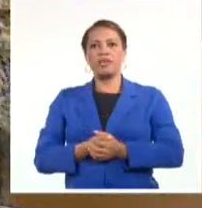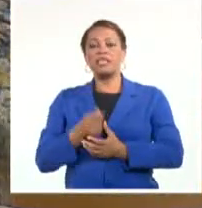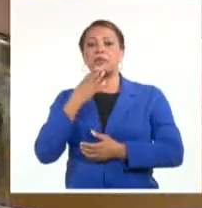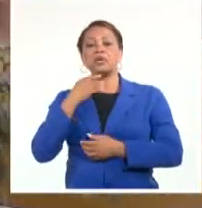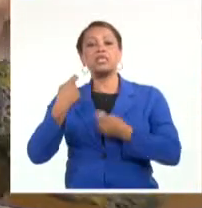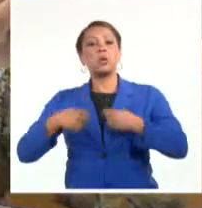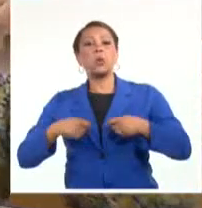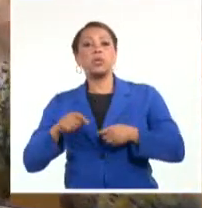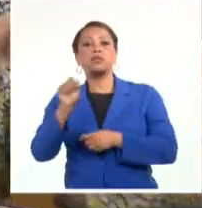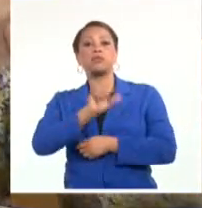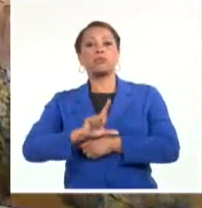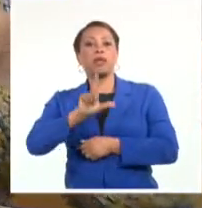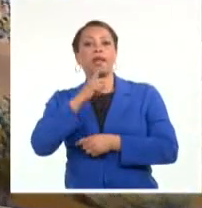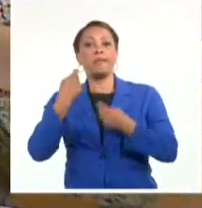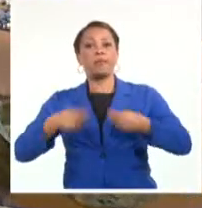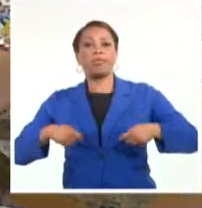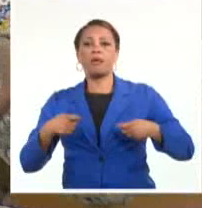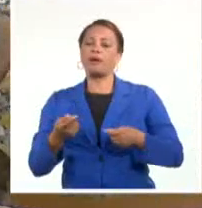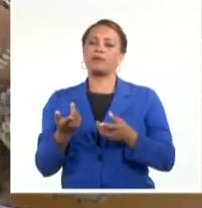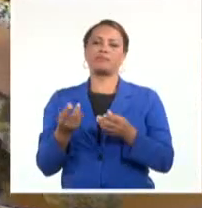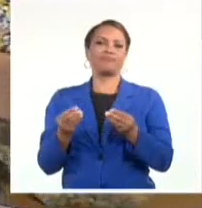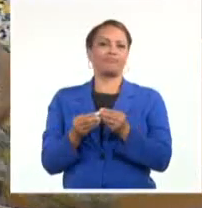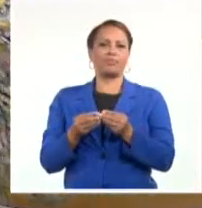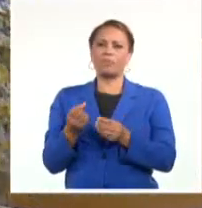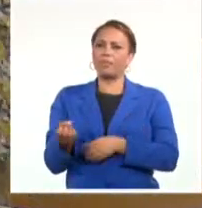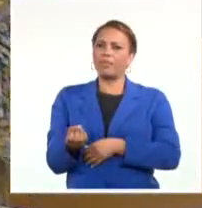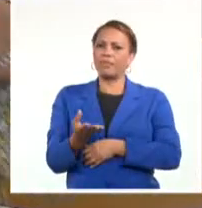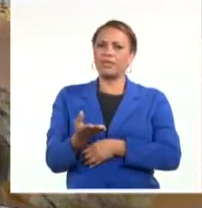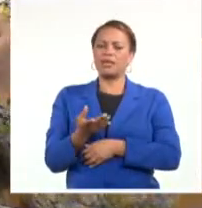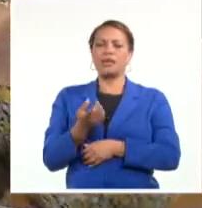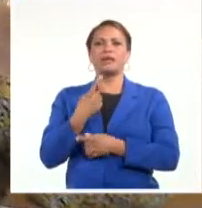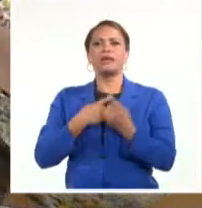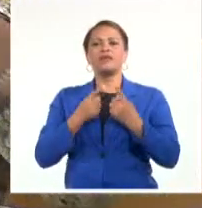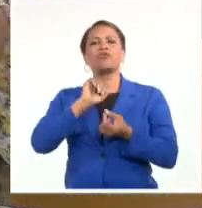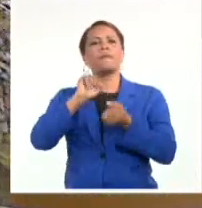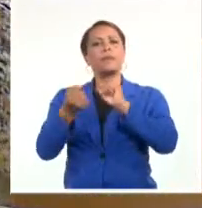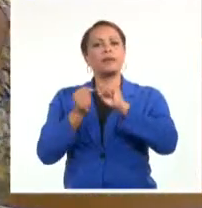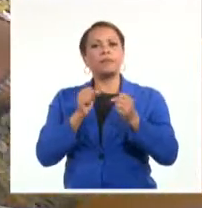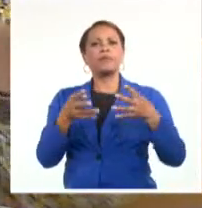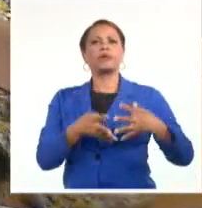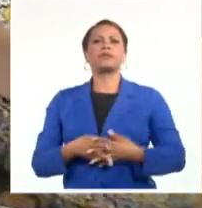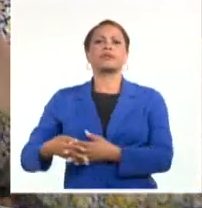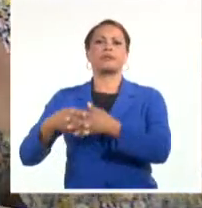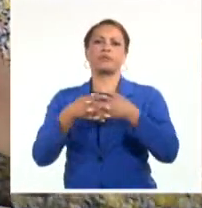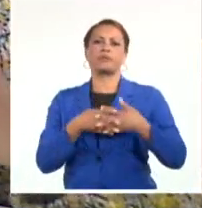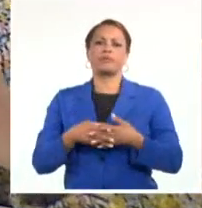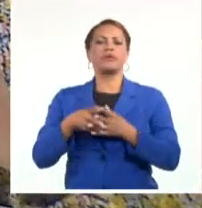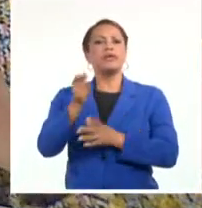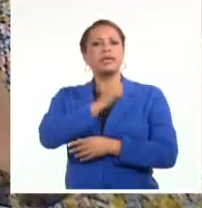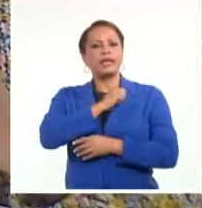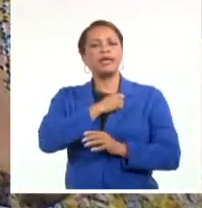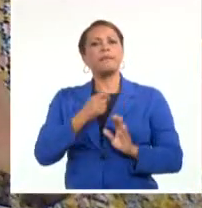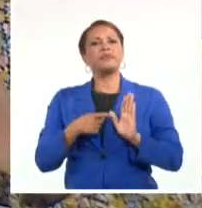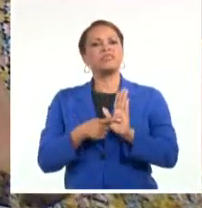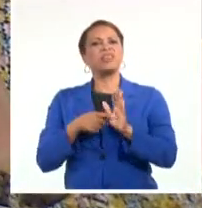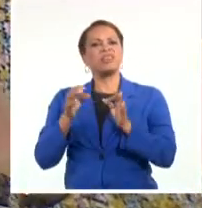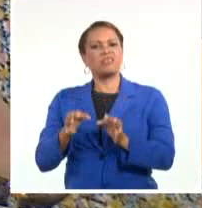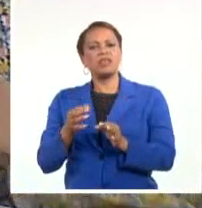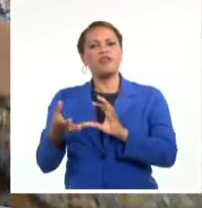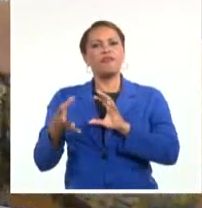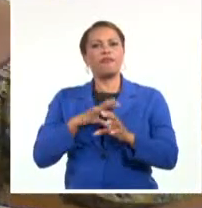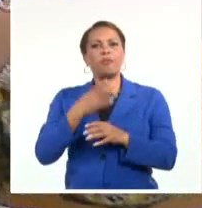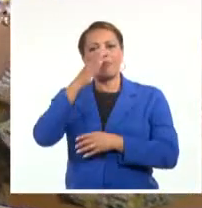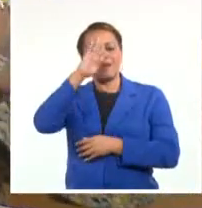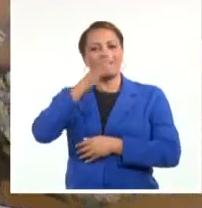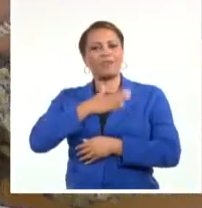socialismo, ese es parte de su discurso, además indecente y manipulador, además de que tratan de presentarlo así en nuestra